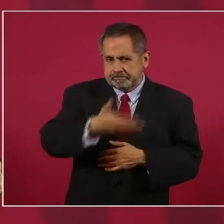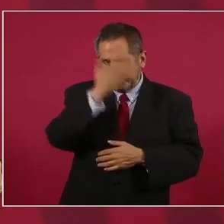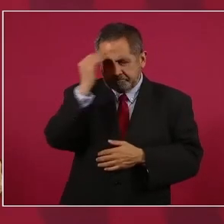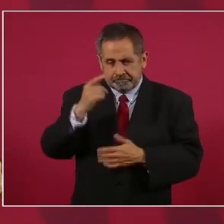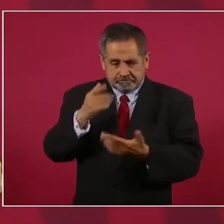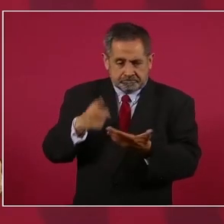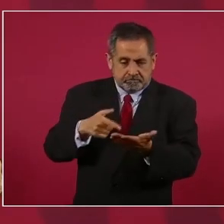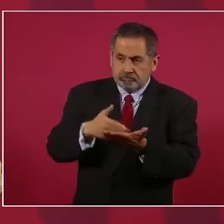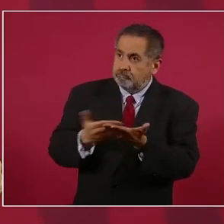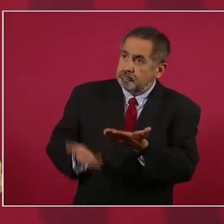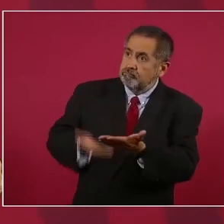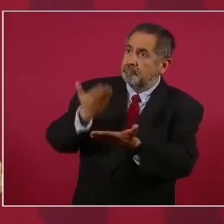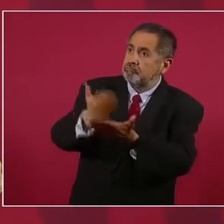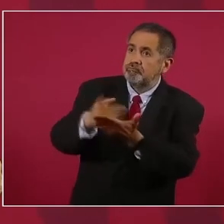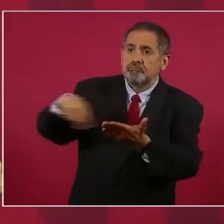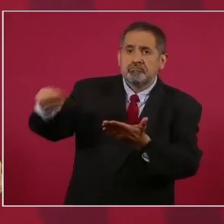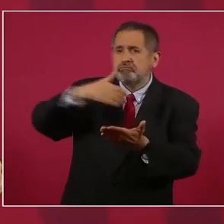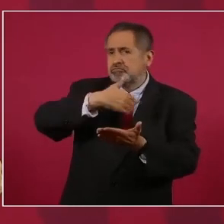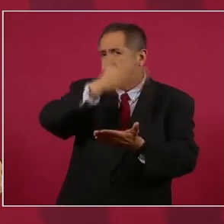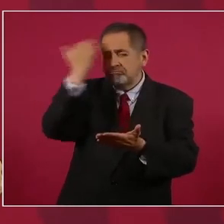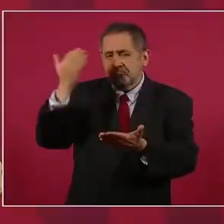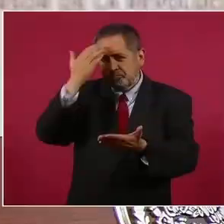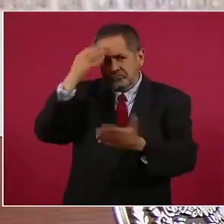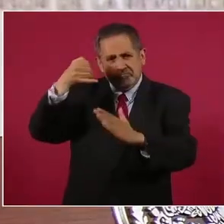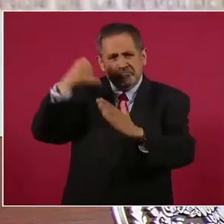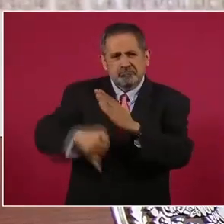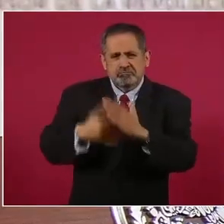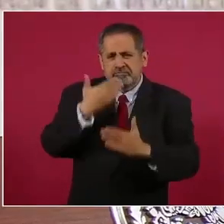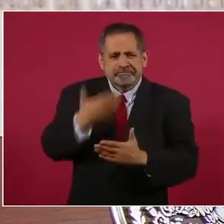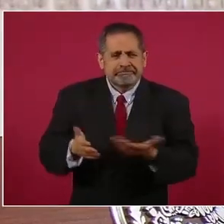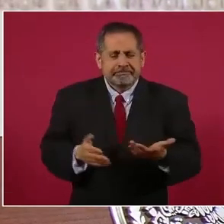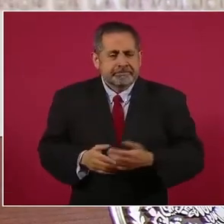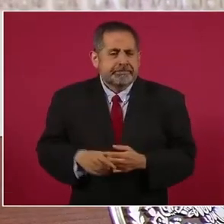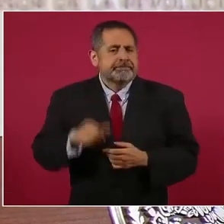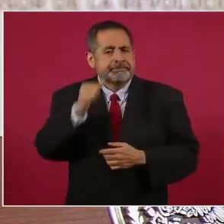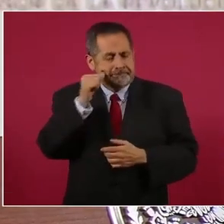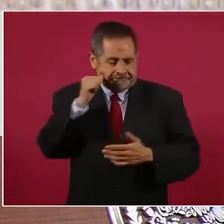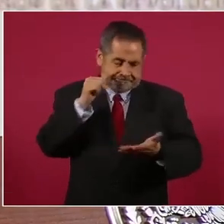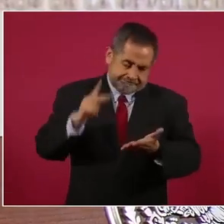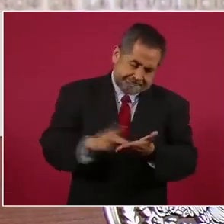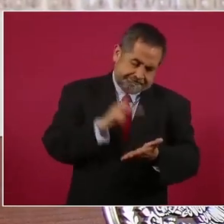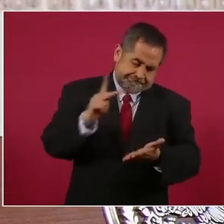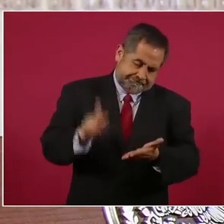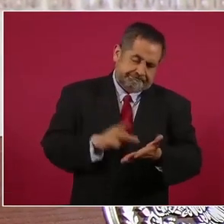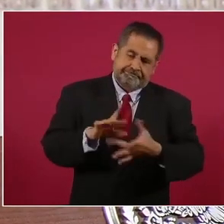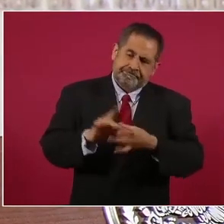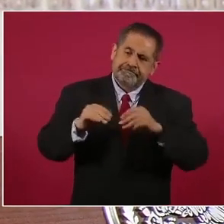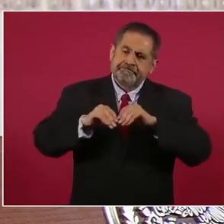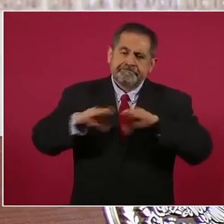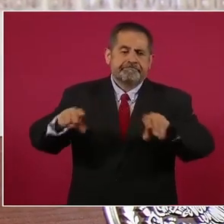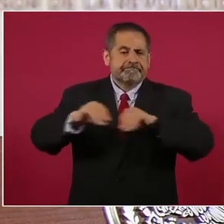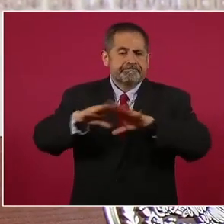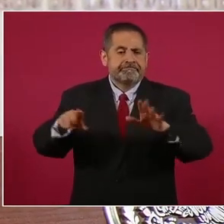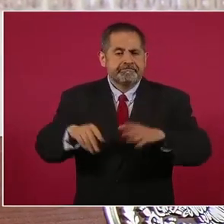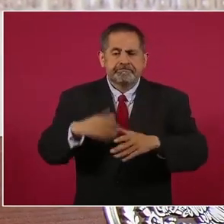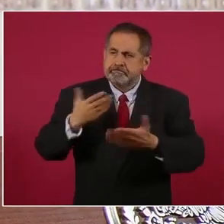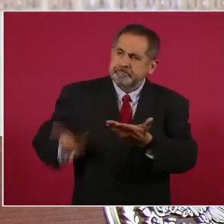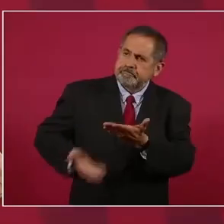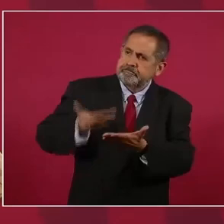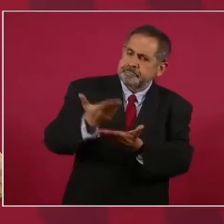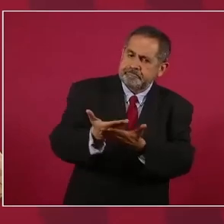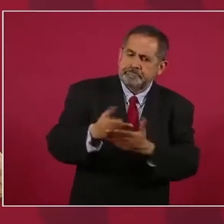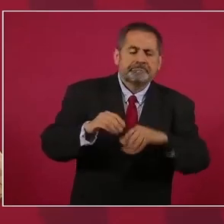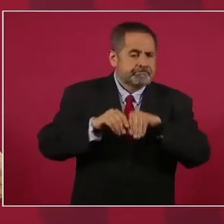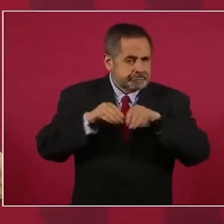propuesta. Ayer hasta repetí lo que propusimos.